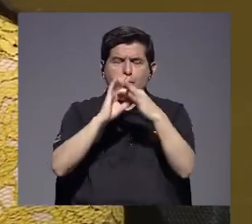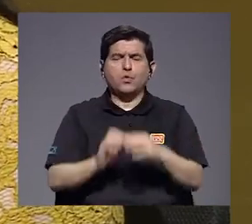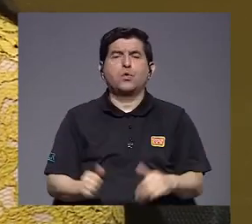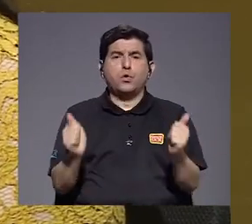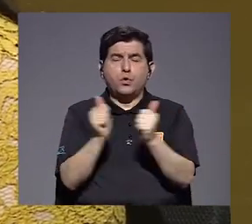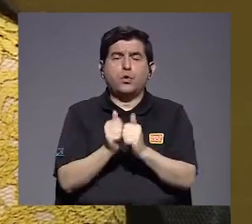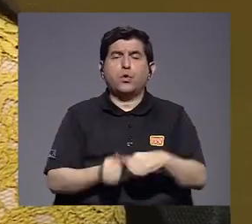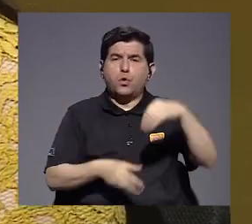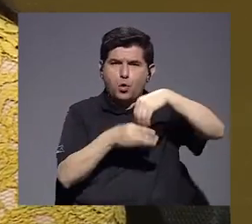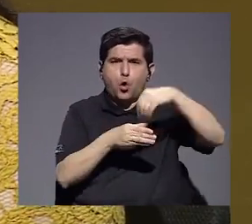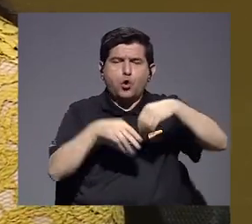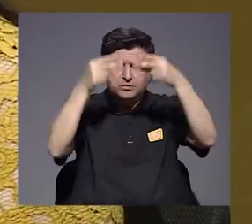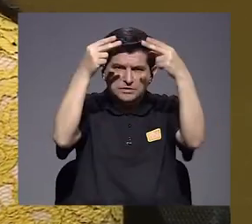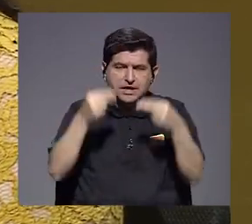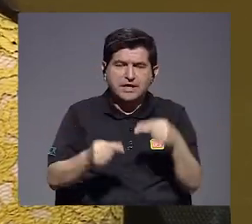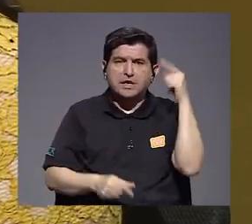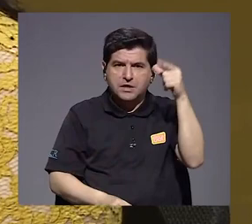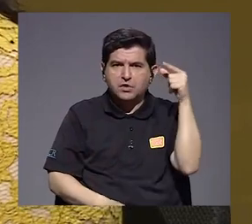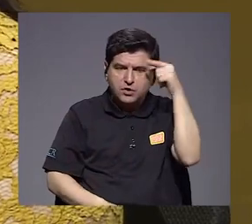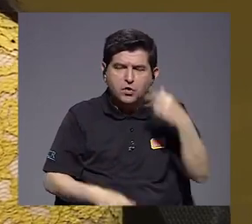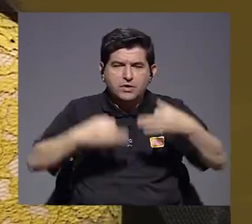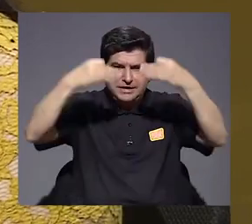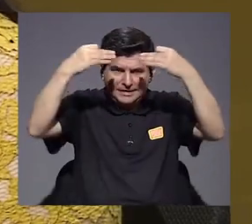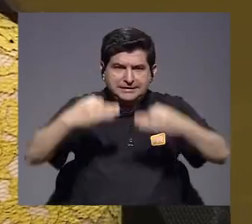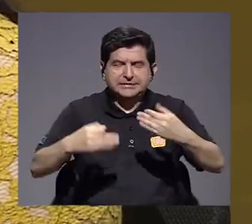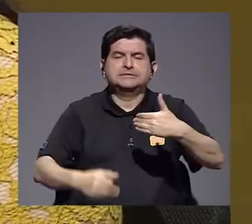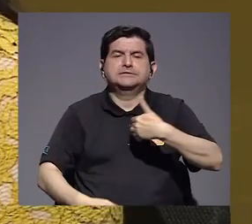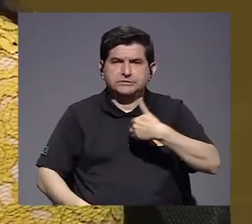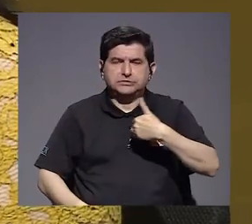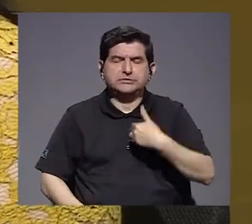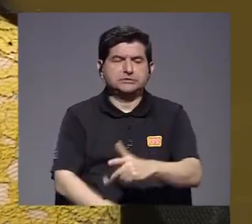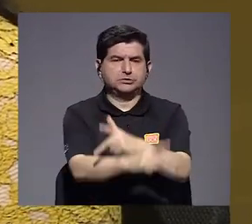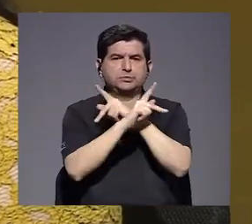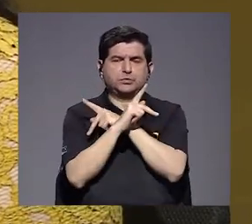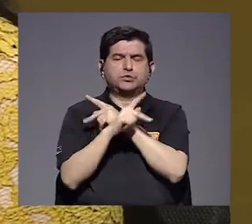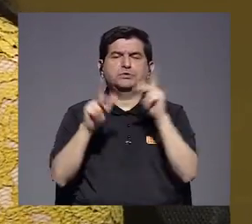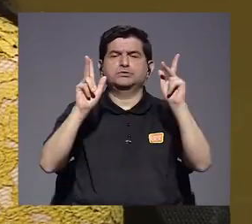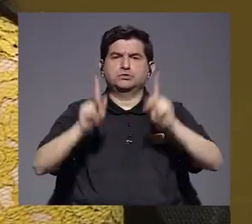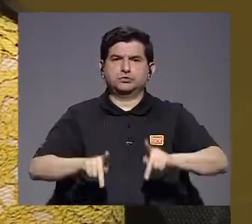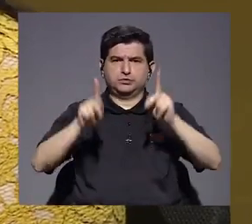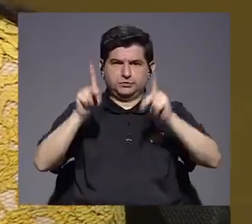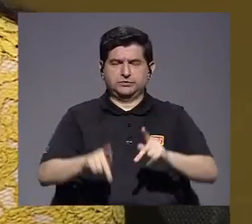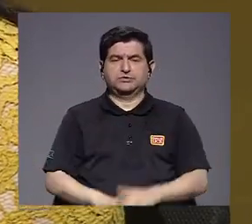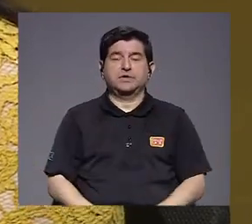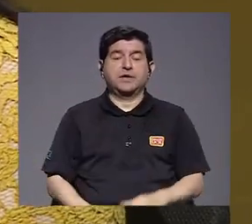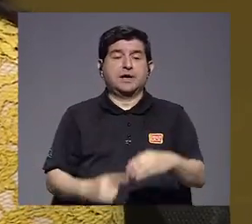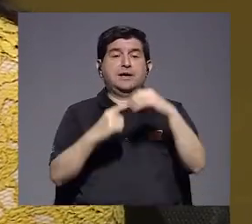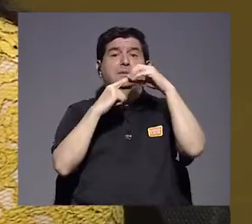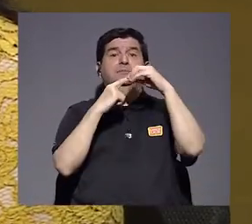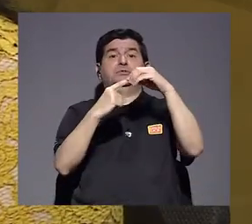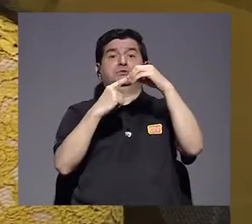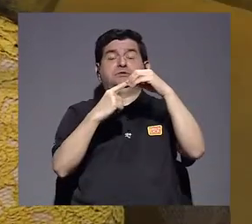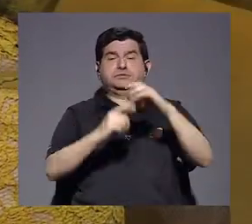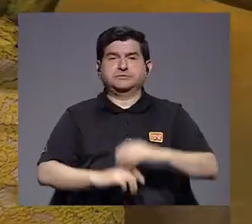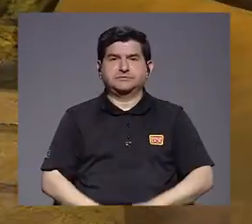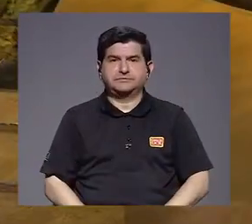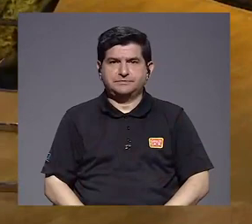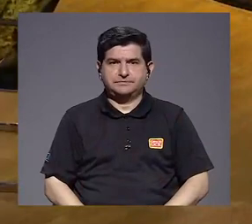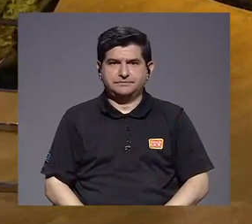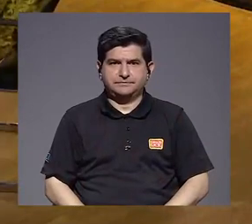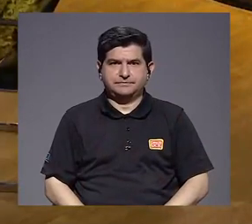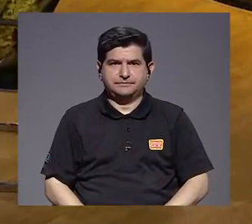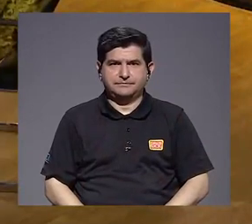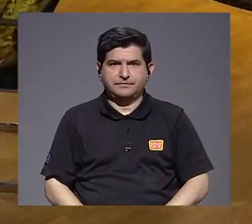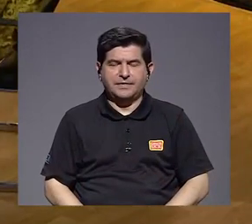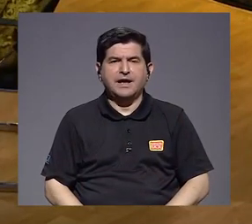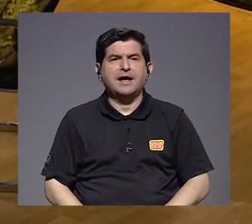presupuestario y de sentido las decisiones que tomamos para proteger a las personas, que es la prioridad número uno. ¿Sabe por qué se lo digo,